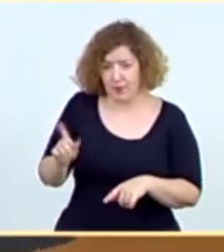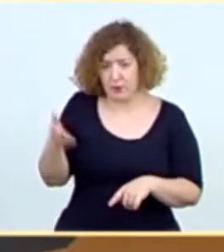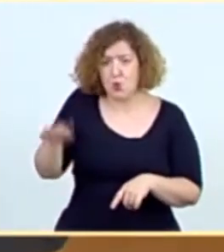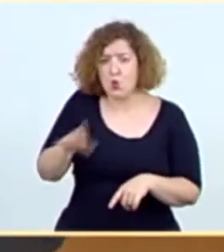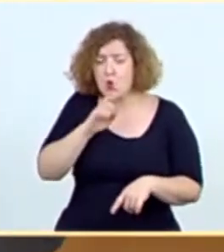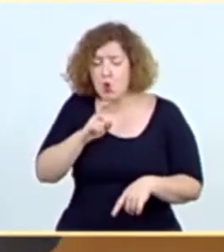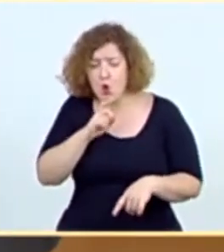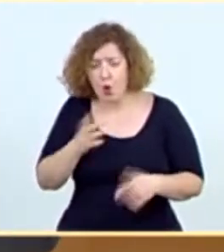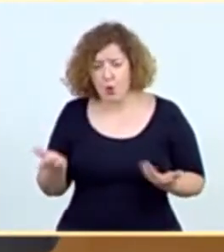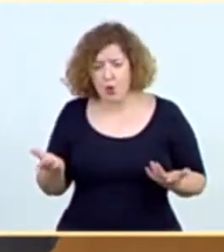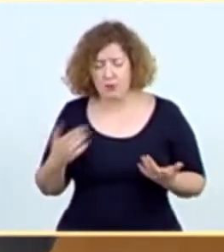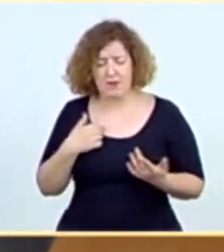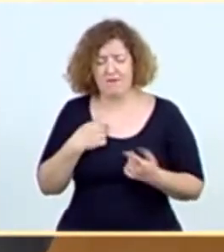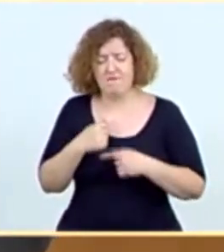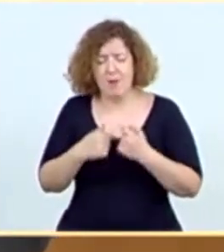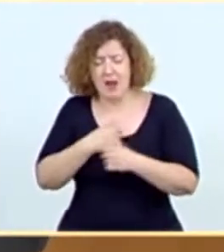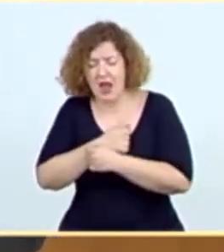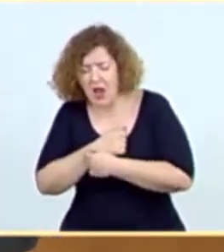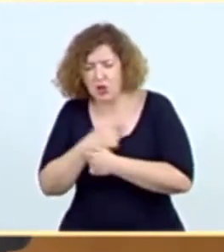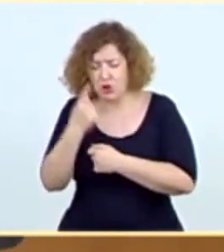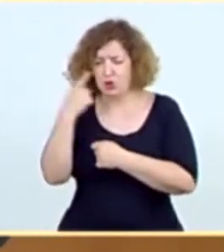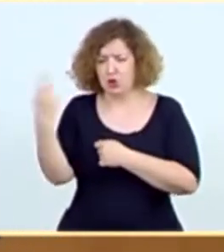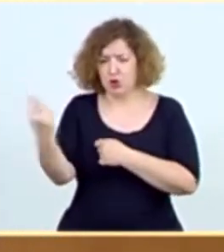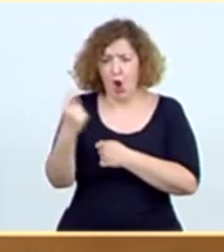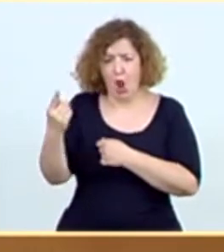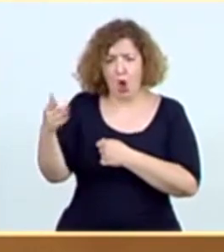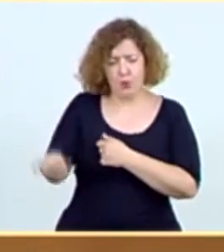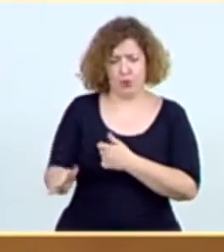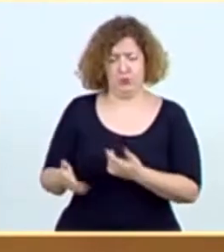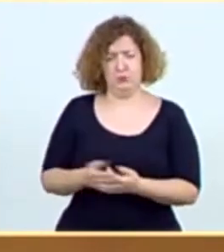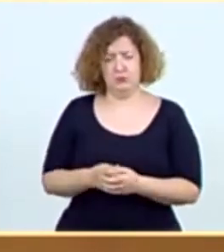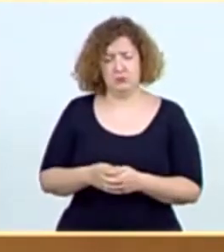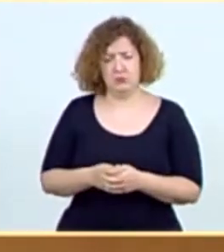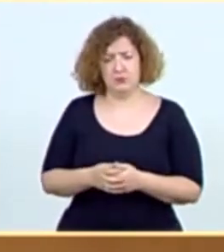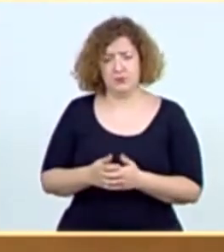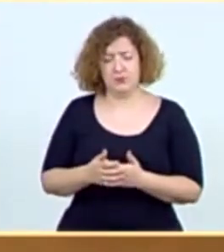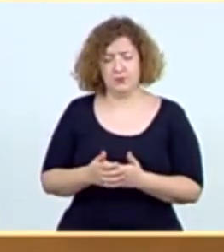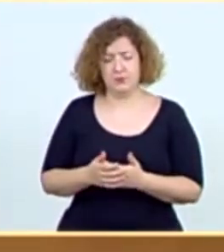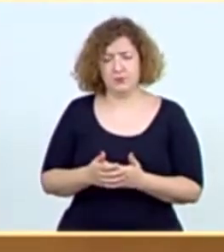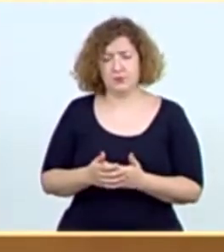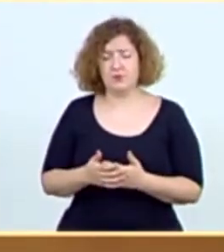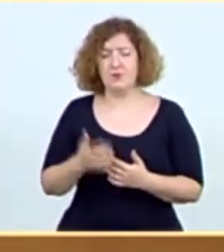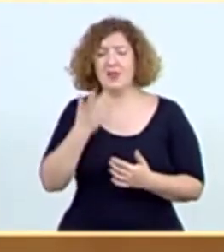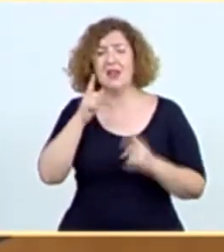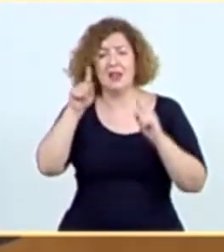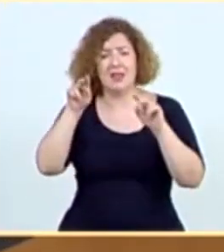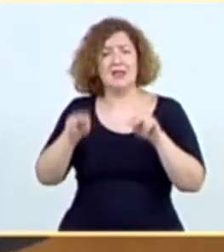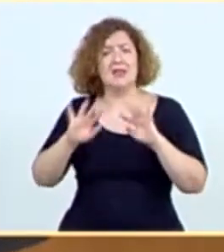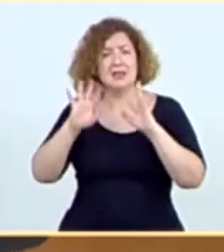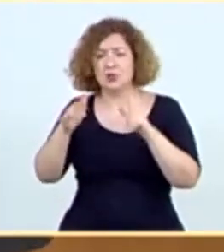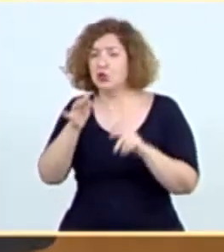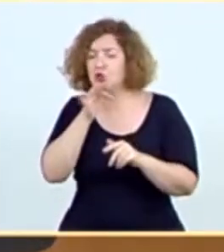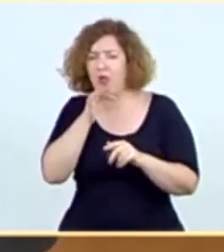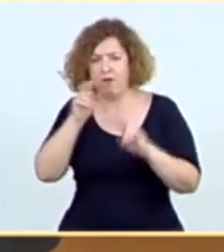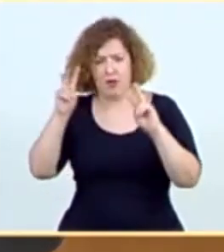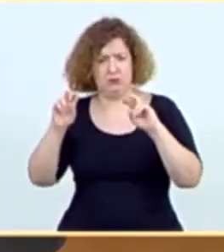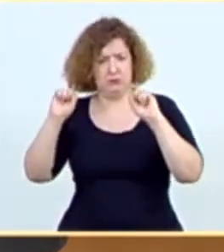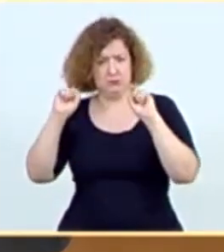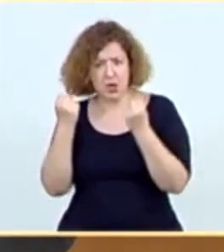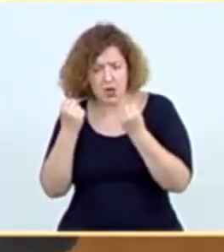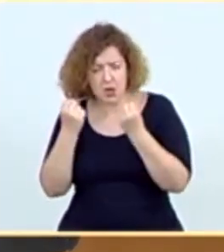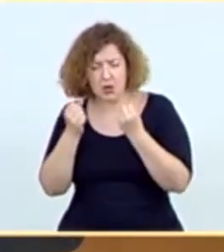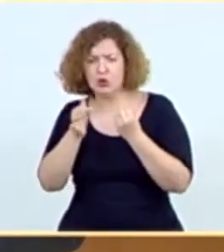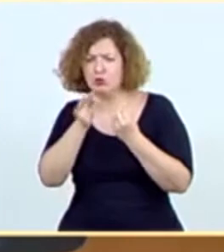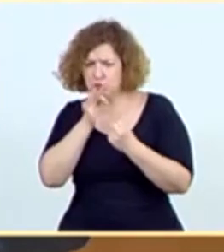familiares queridos en soledad. Muchas de las residencias de ancianos todavía no han podido salir los ancianos y